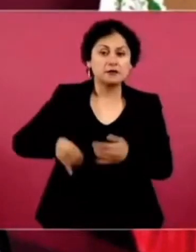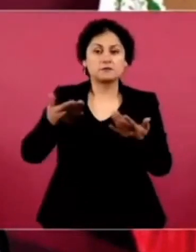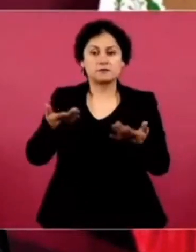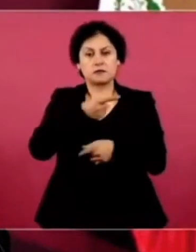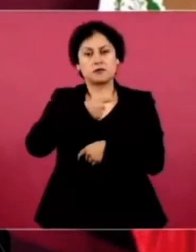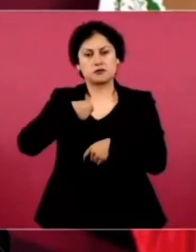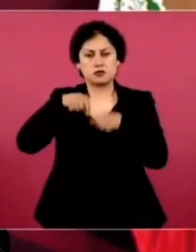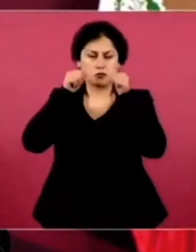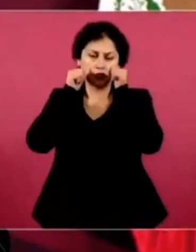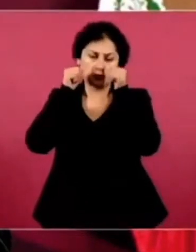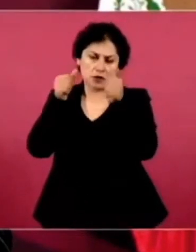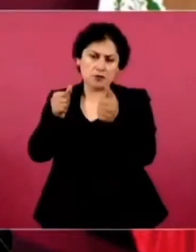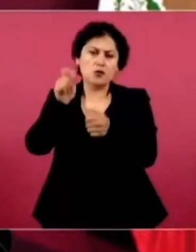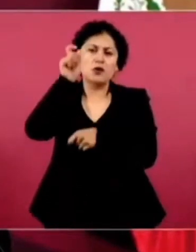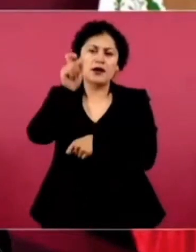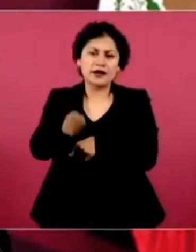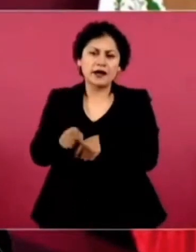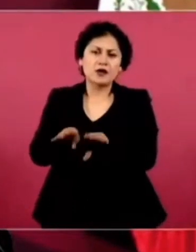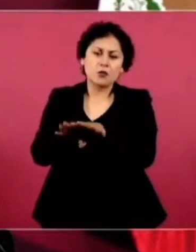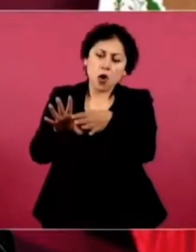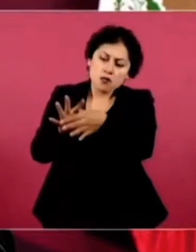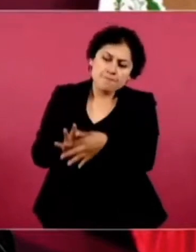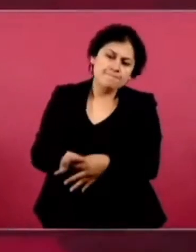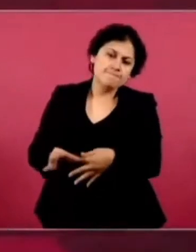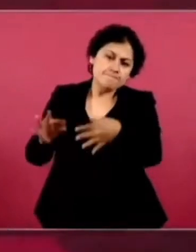Digo, convenciendo, persuadiendo.